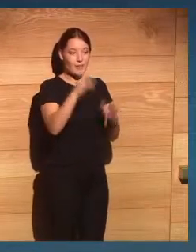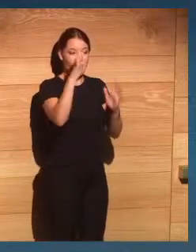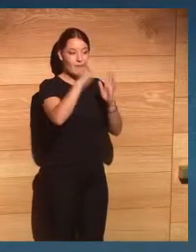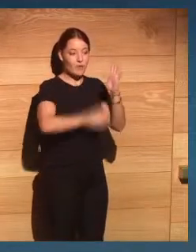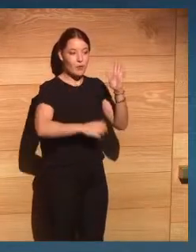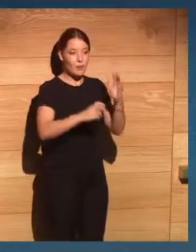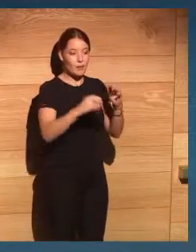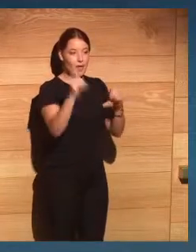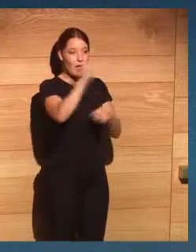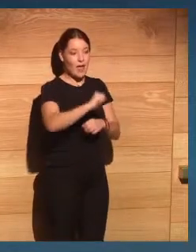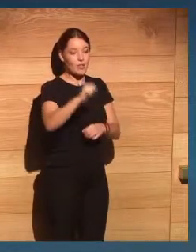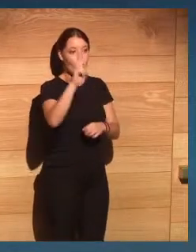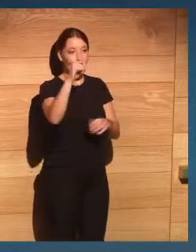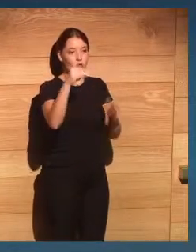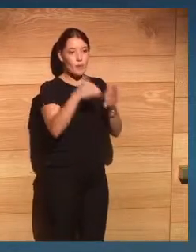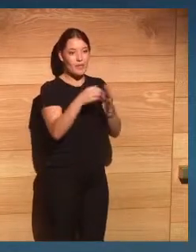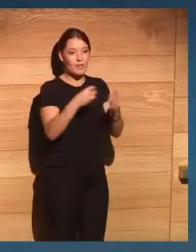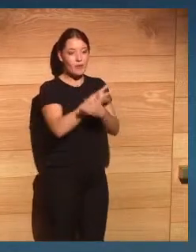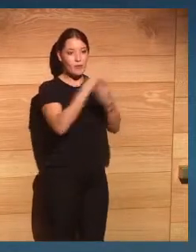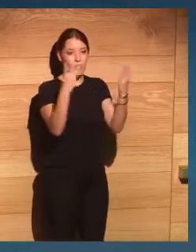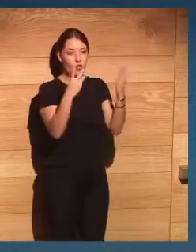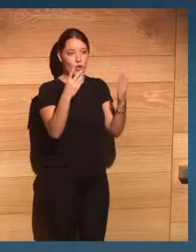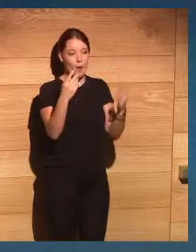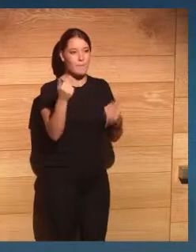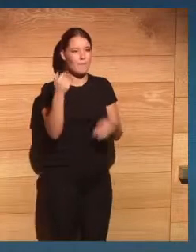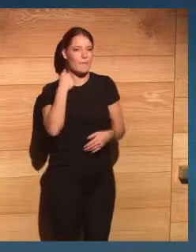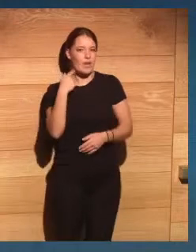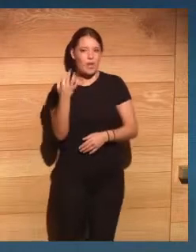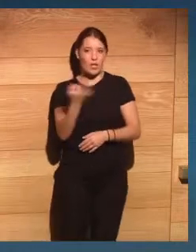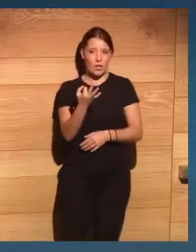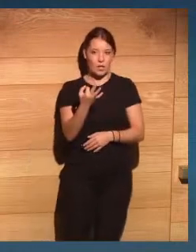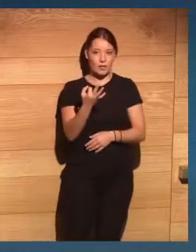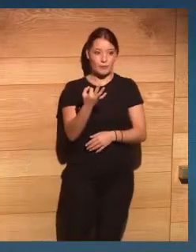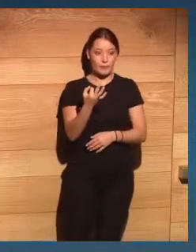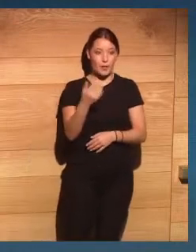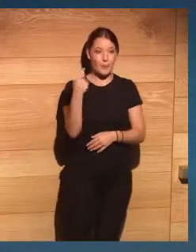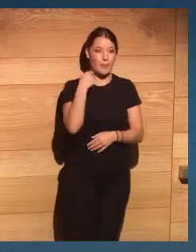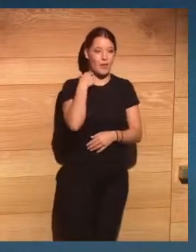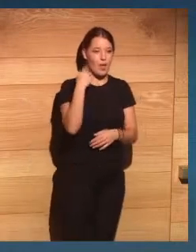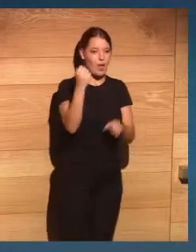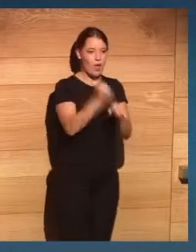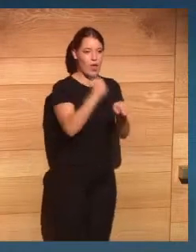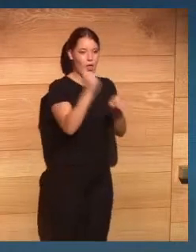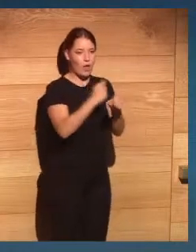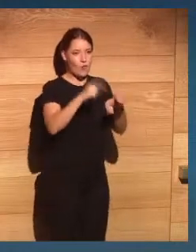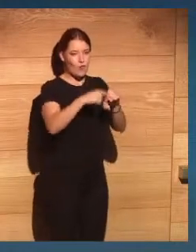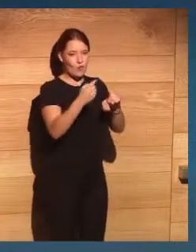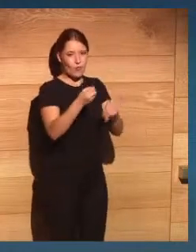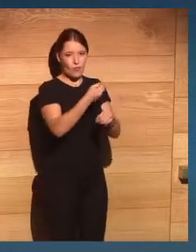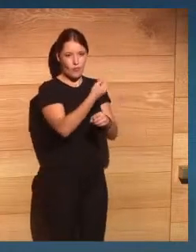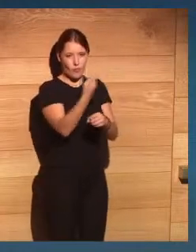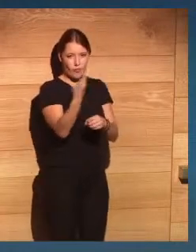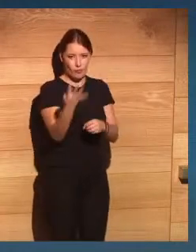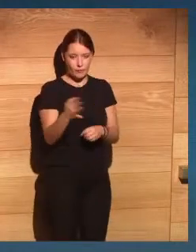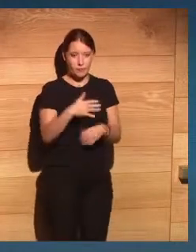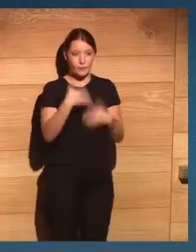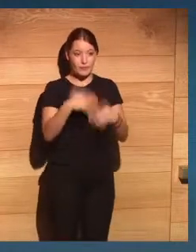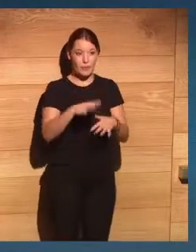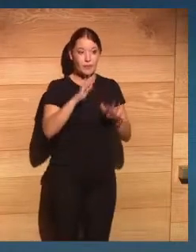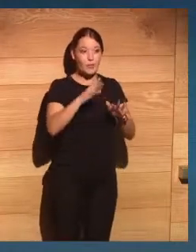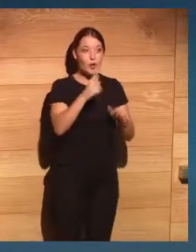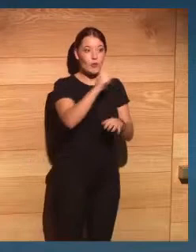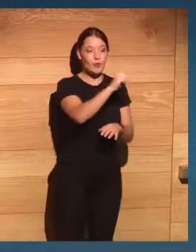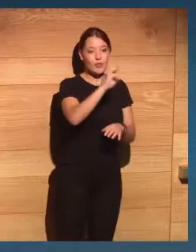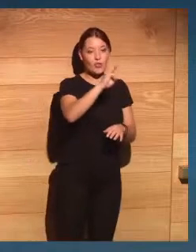2018 que habla que se perdería en una estimación de 75 millones de puestos de trabajo pero sin embargo se crearían 133